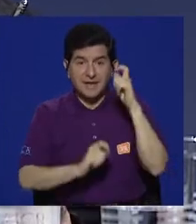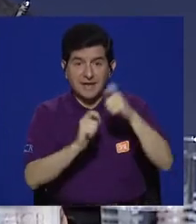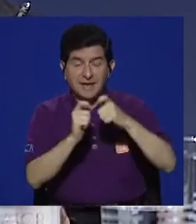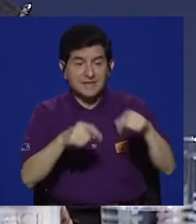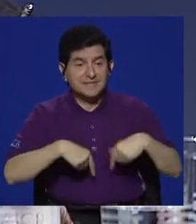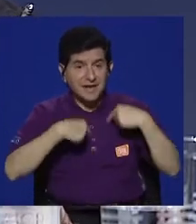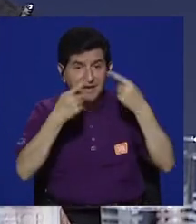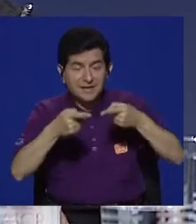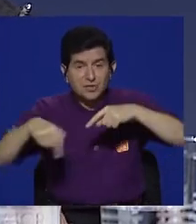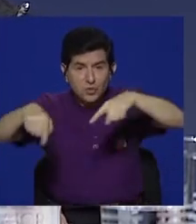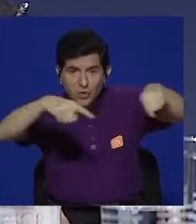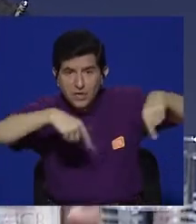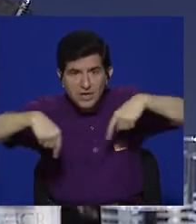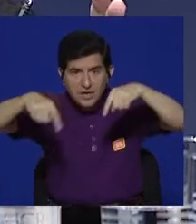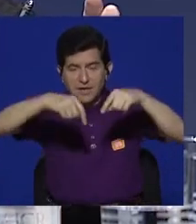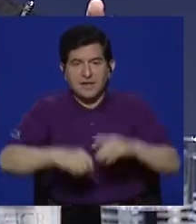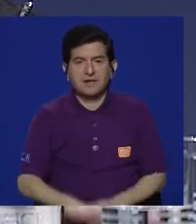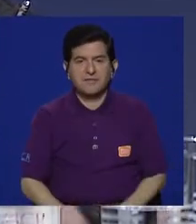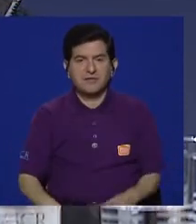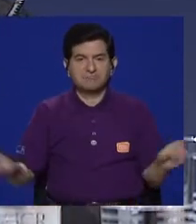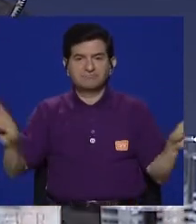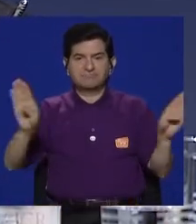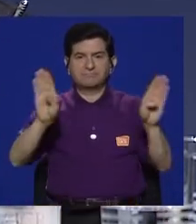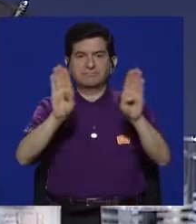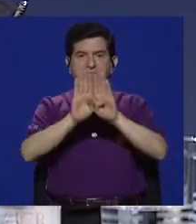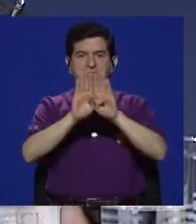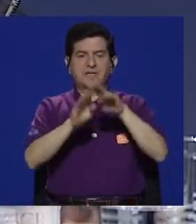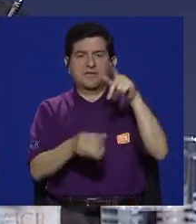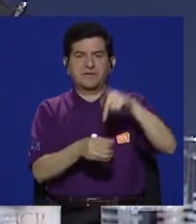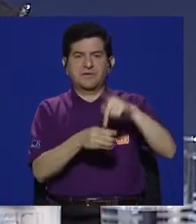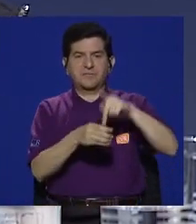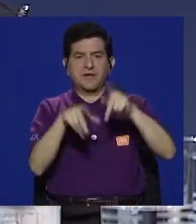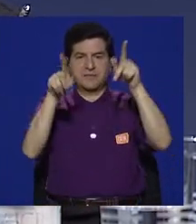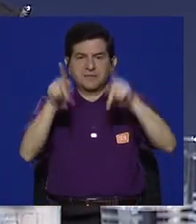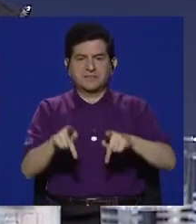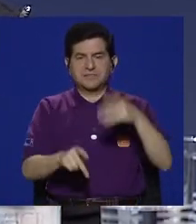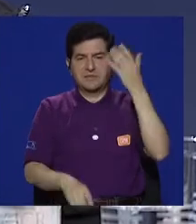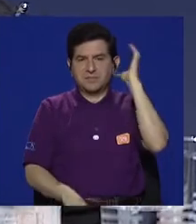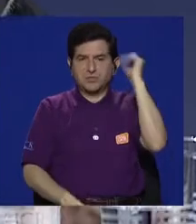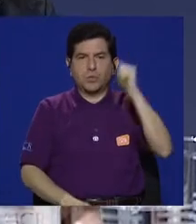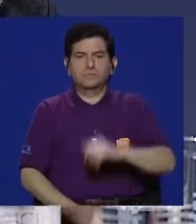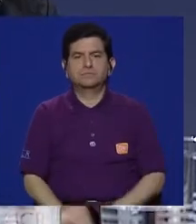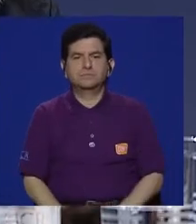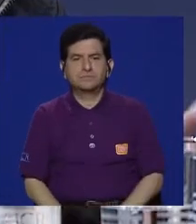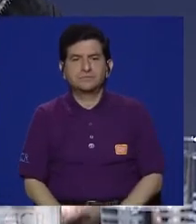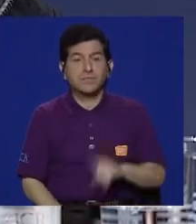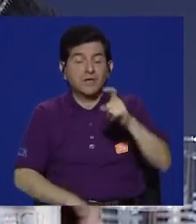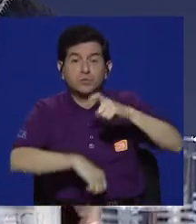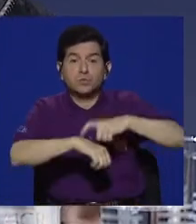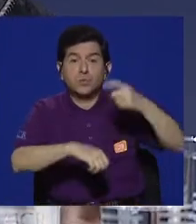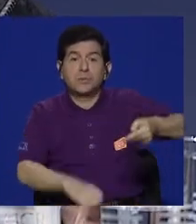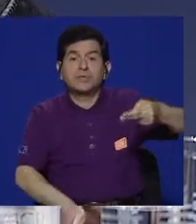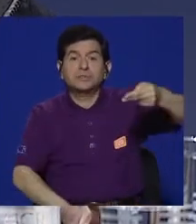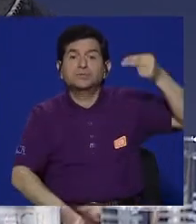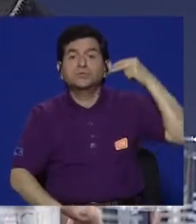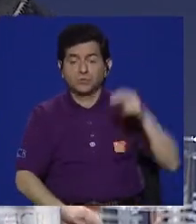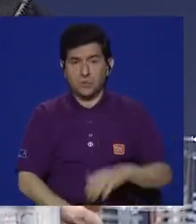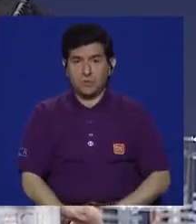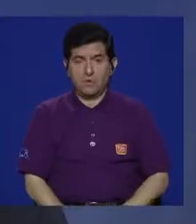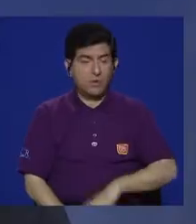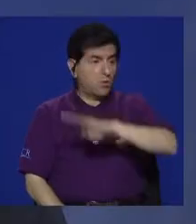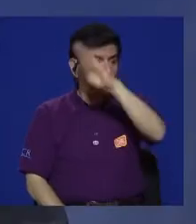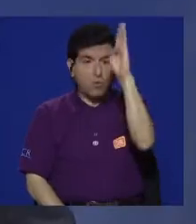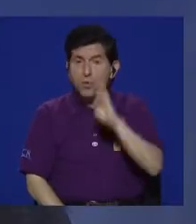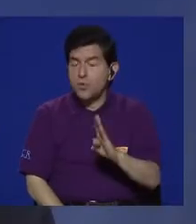justo cuando vamos a llegar a grabar, cierra la participación de la gente en la radio. Entonces, captamos un momento histórico